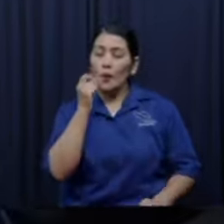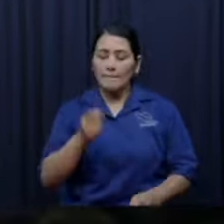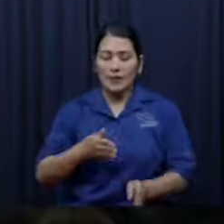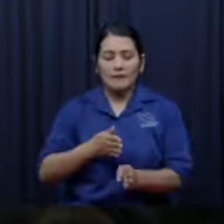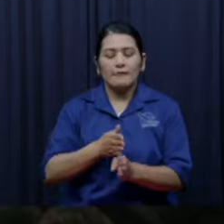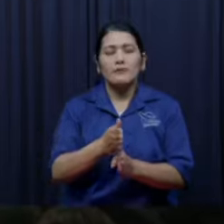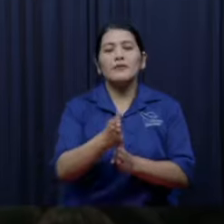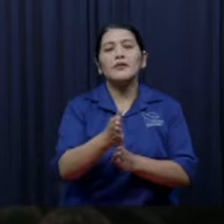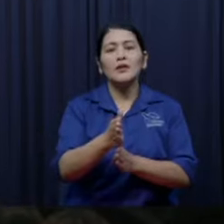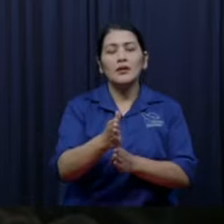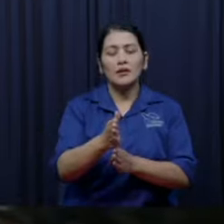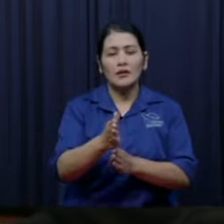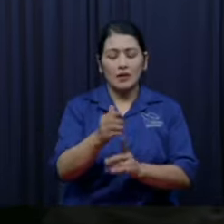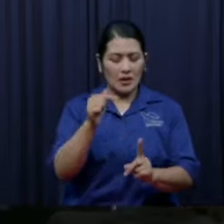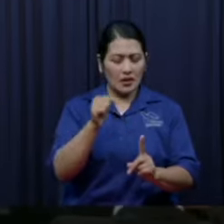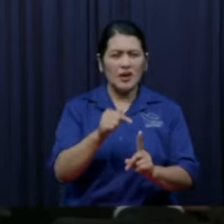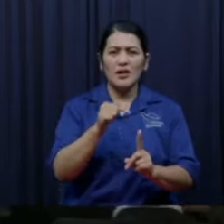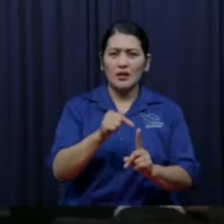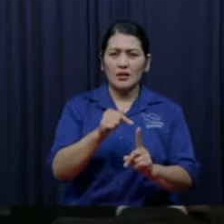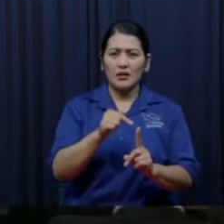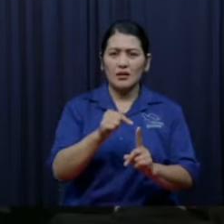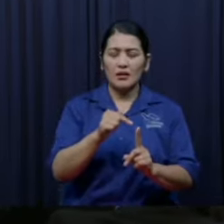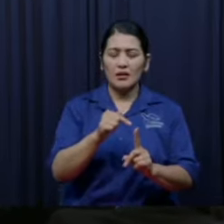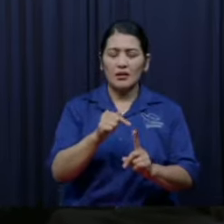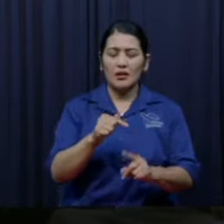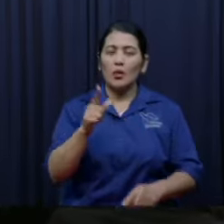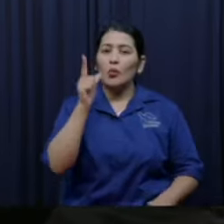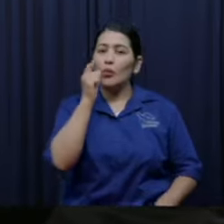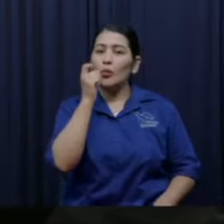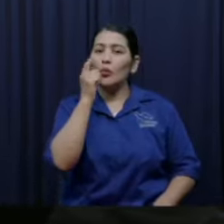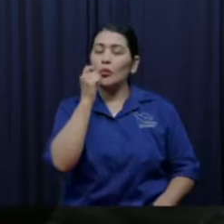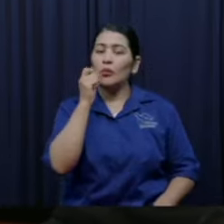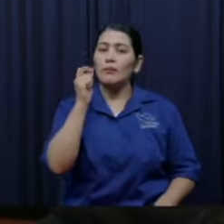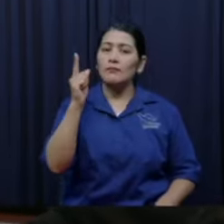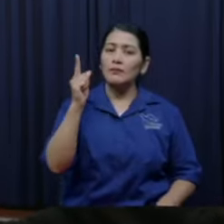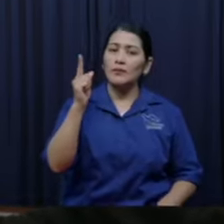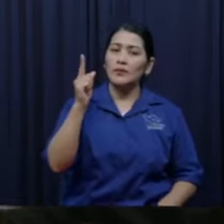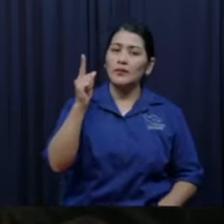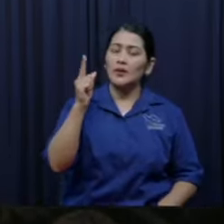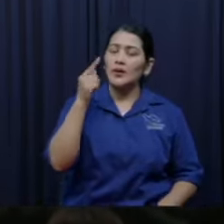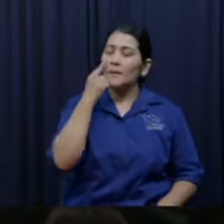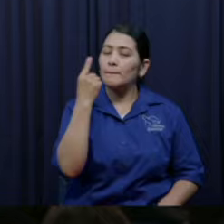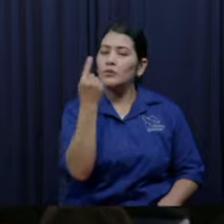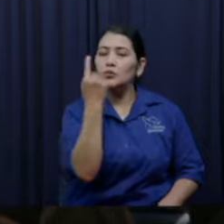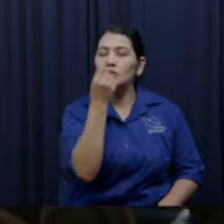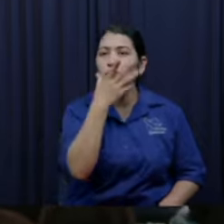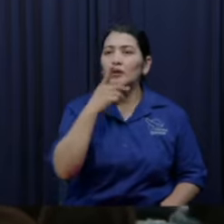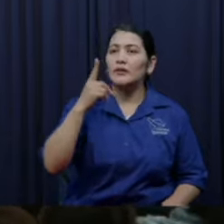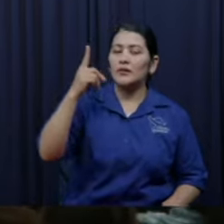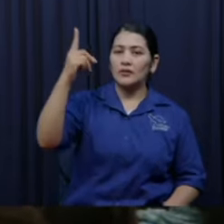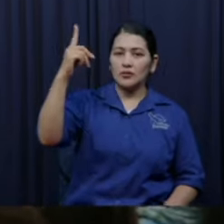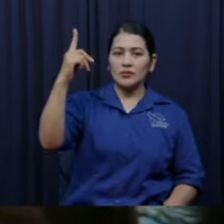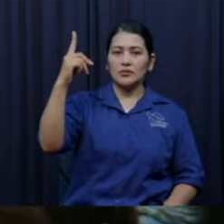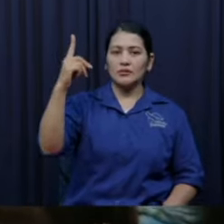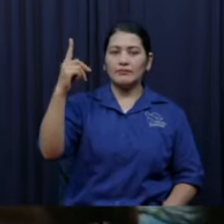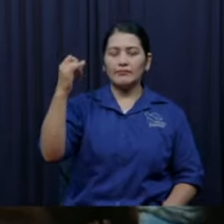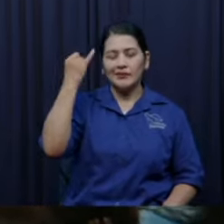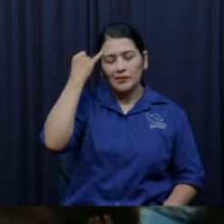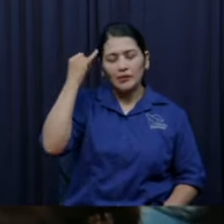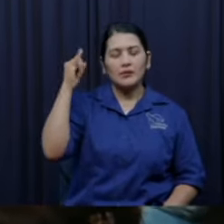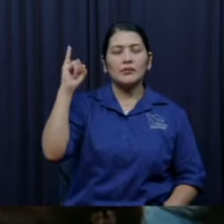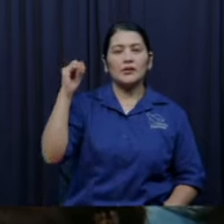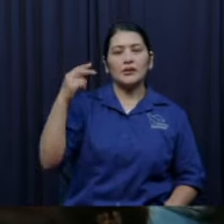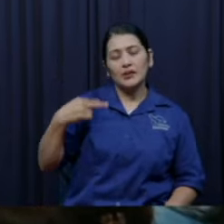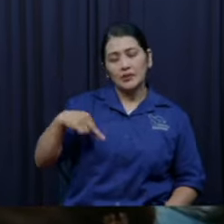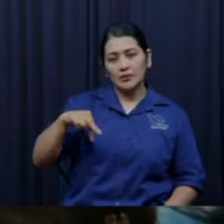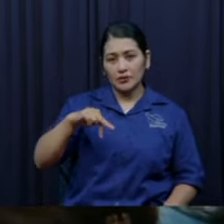entonces ¿cómo nos estará yendo a nosotros? Entonces cuando nos juntamos aquí en la iglesia, hermano, sí venimos a adorar a Dios, a alabarle, a contemplar